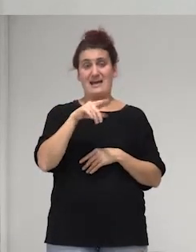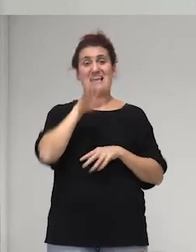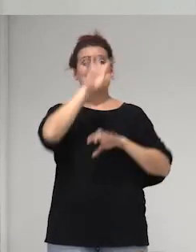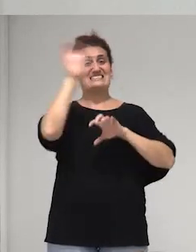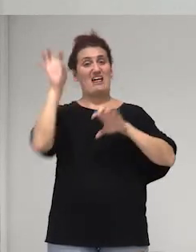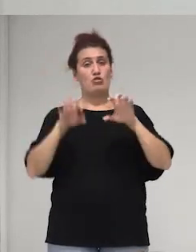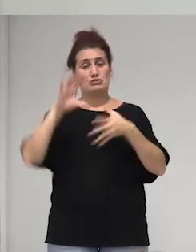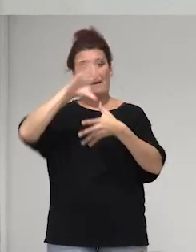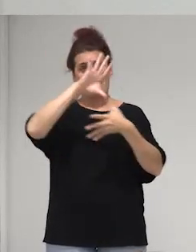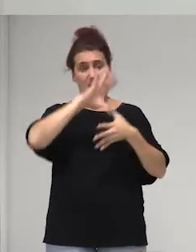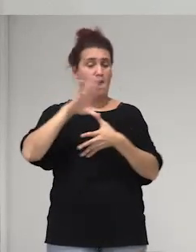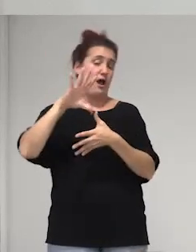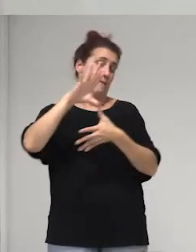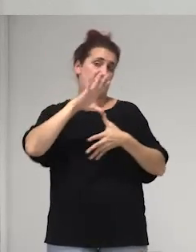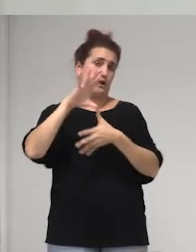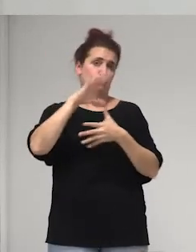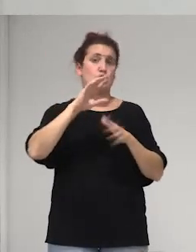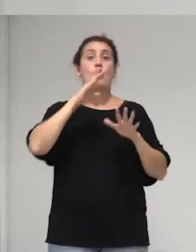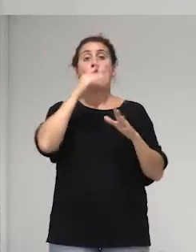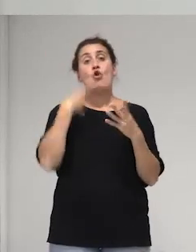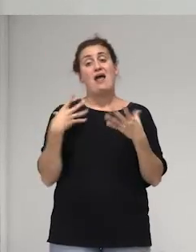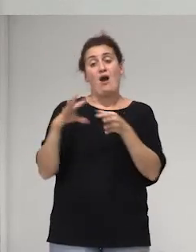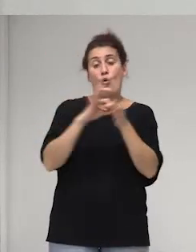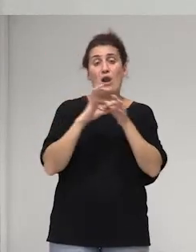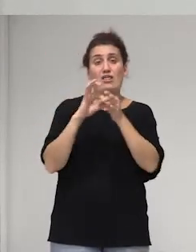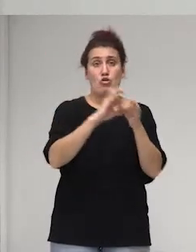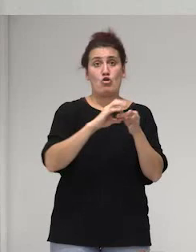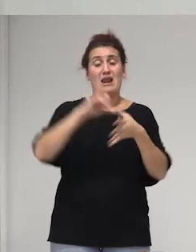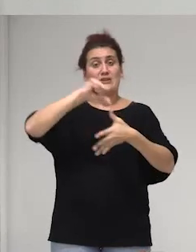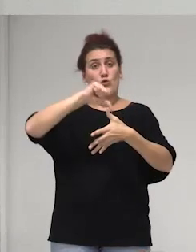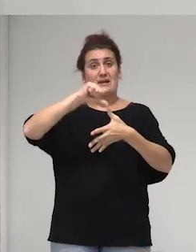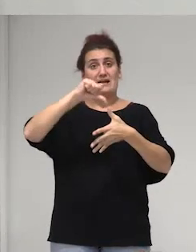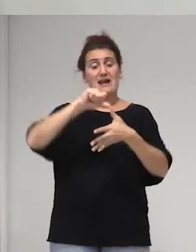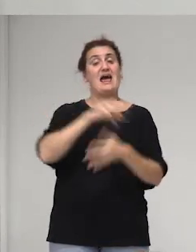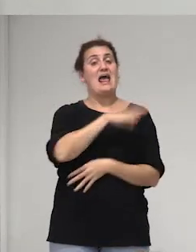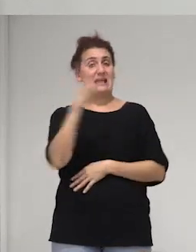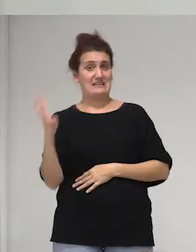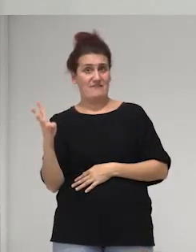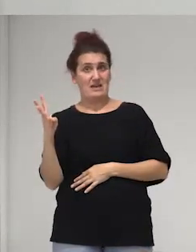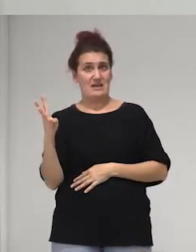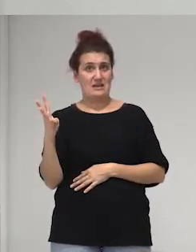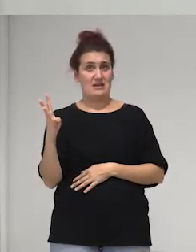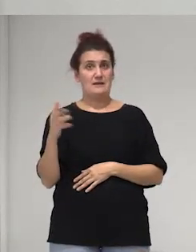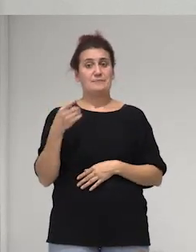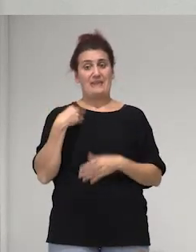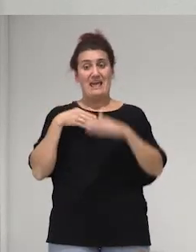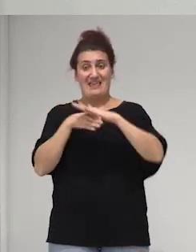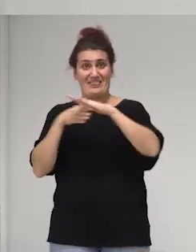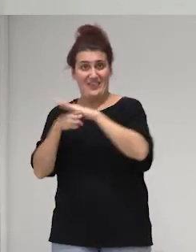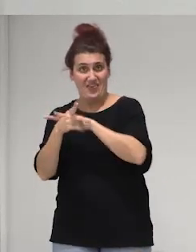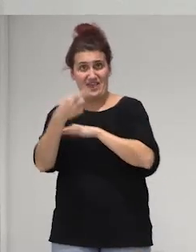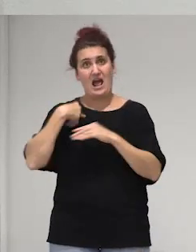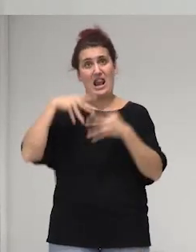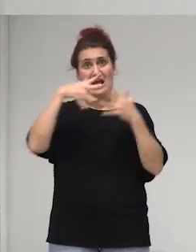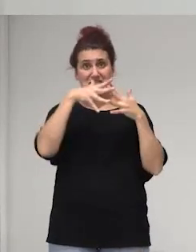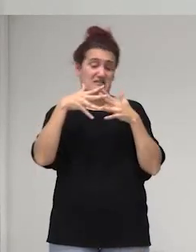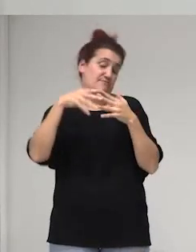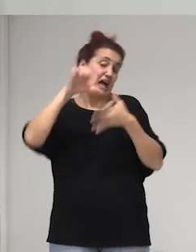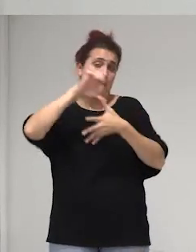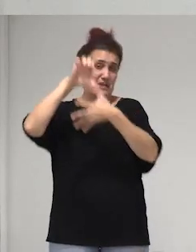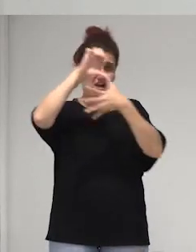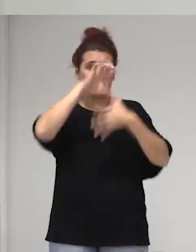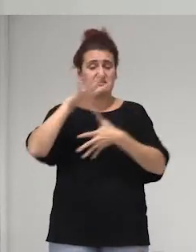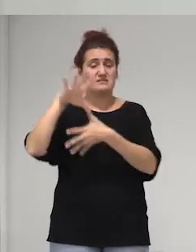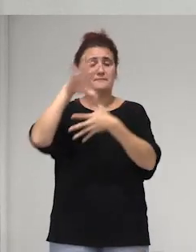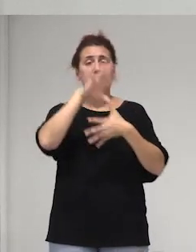la coalición latinoamericana de la coalición LGBTI de incidencia en las Américas y bueno